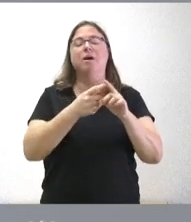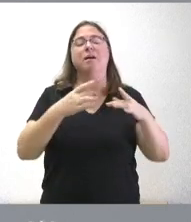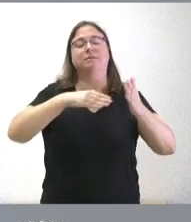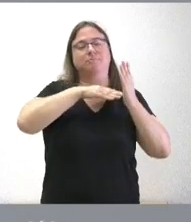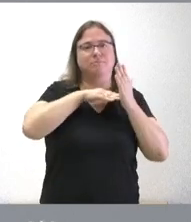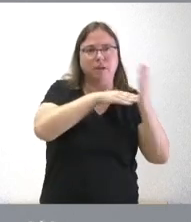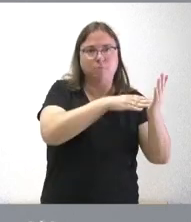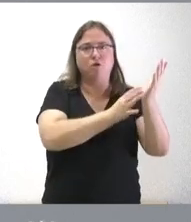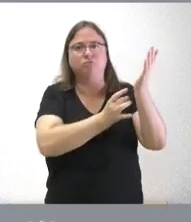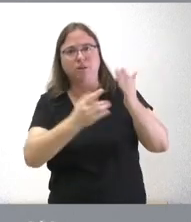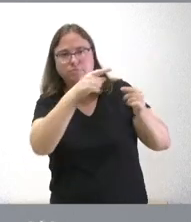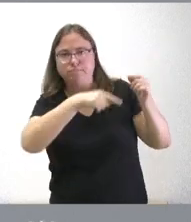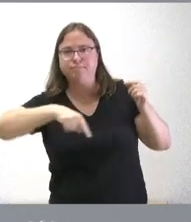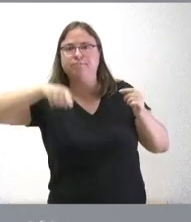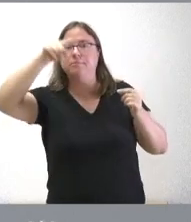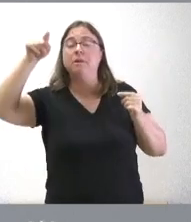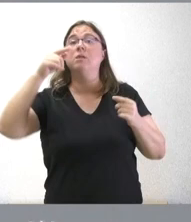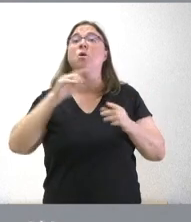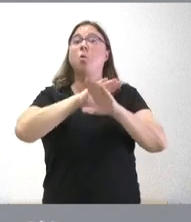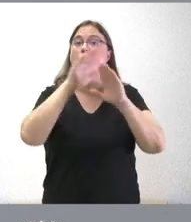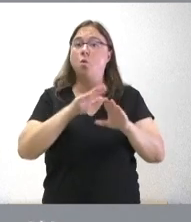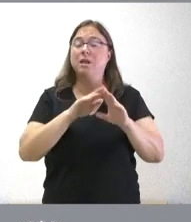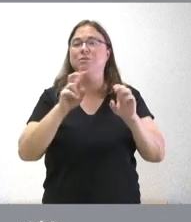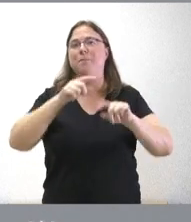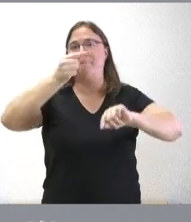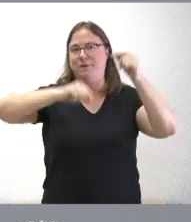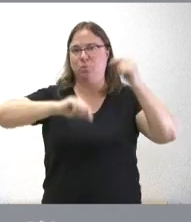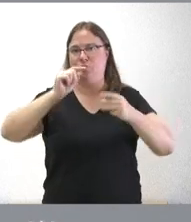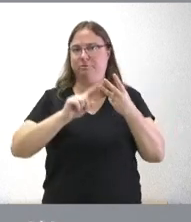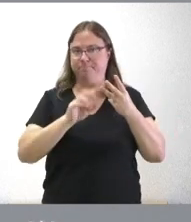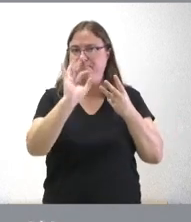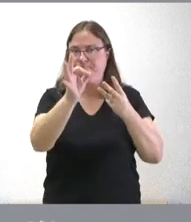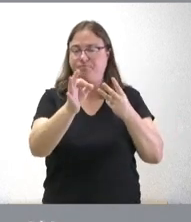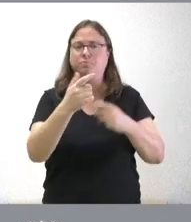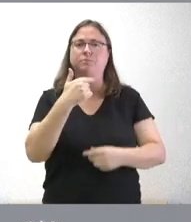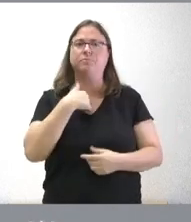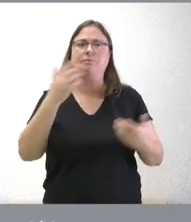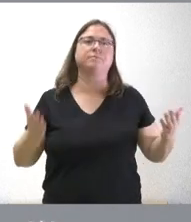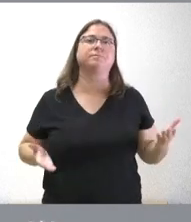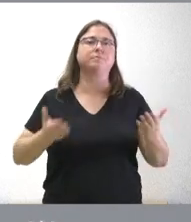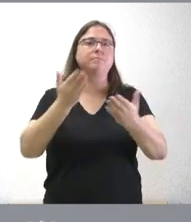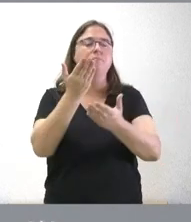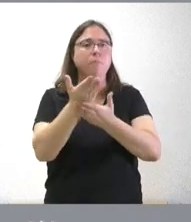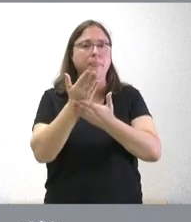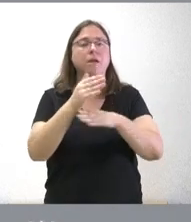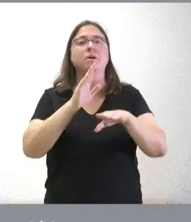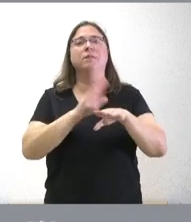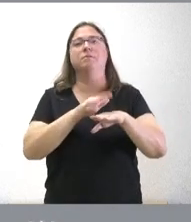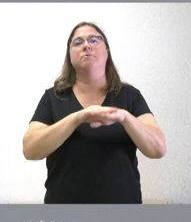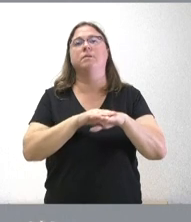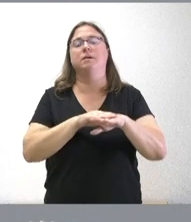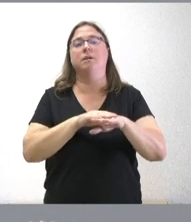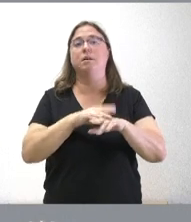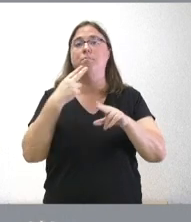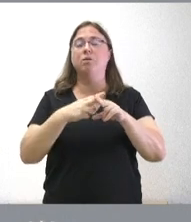por último la respuesta a los presupuestos efectivamente yo envié una solicitud de convocatoria del Consejo de Política